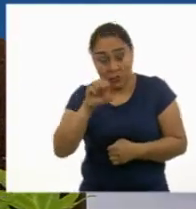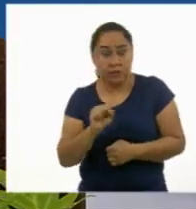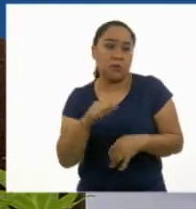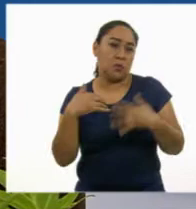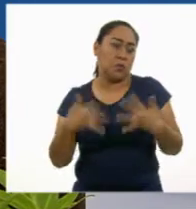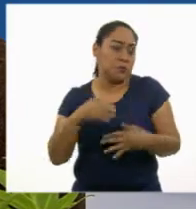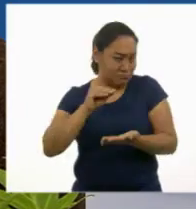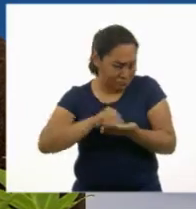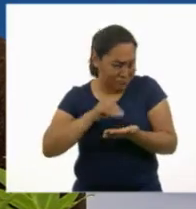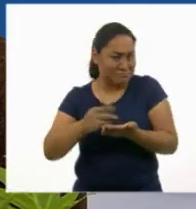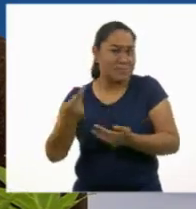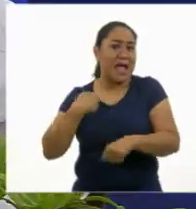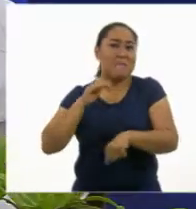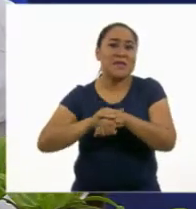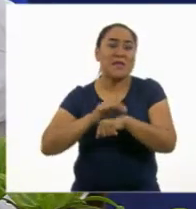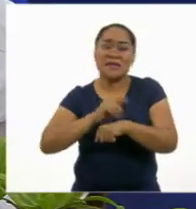de mi vida.